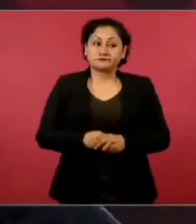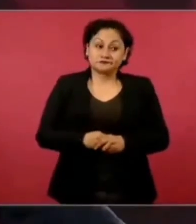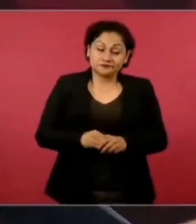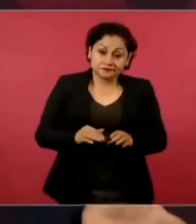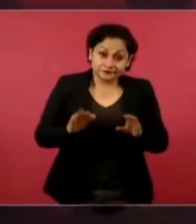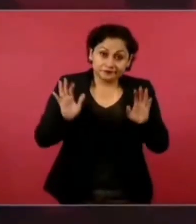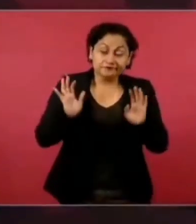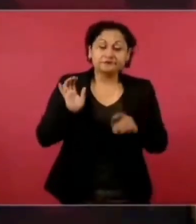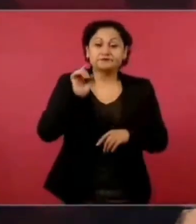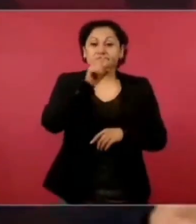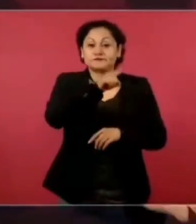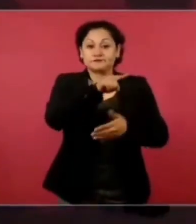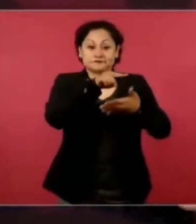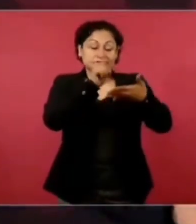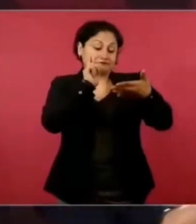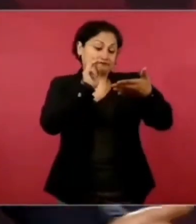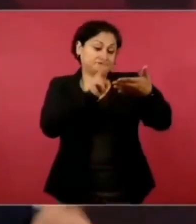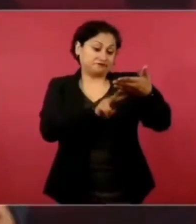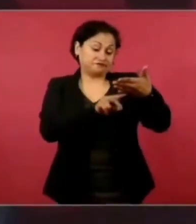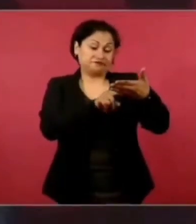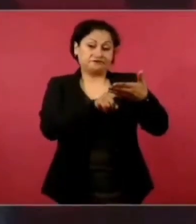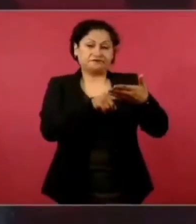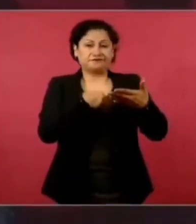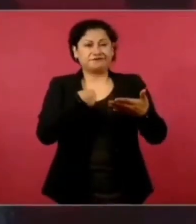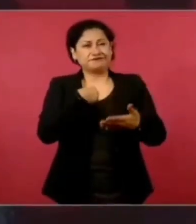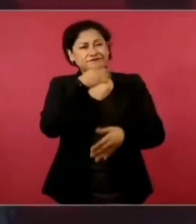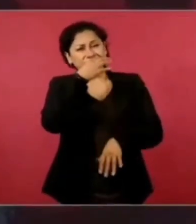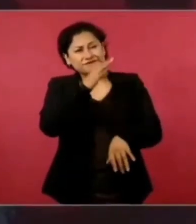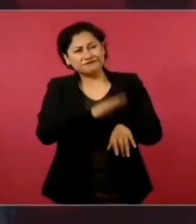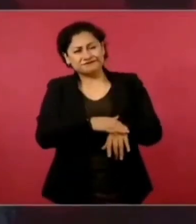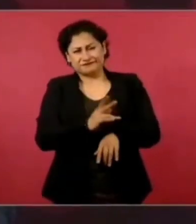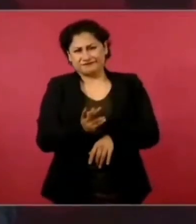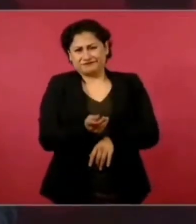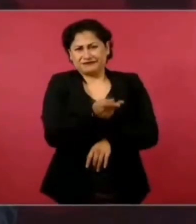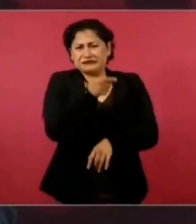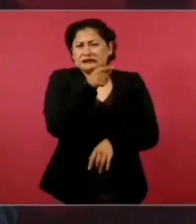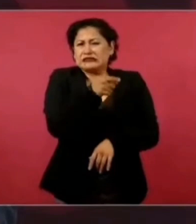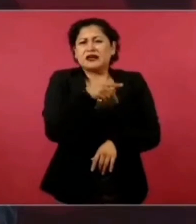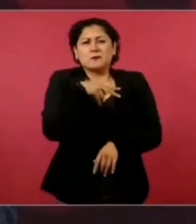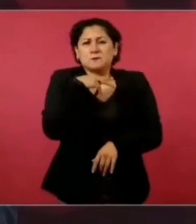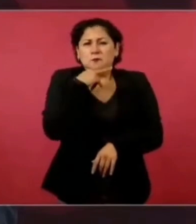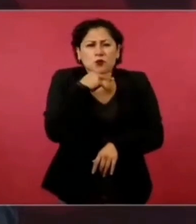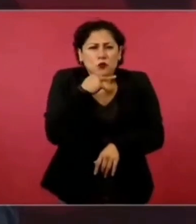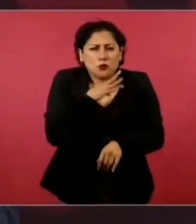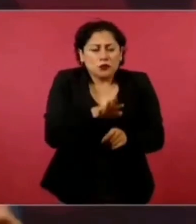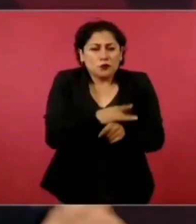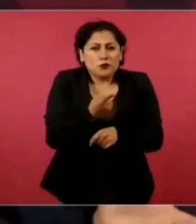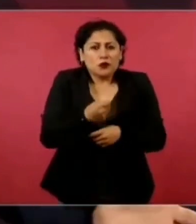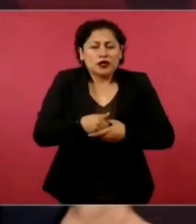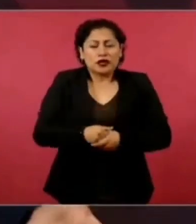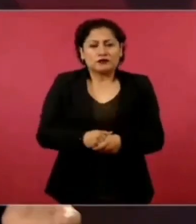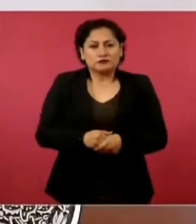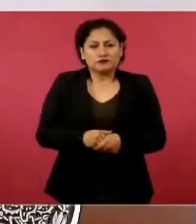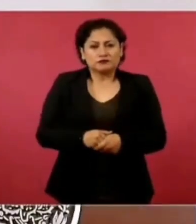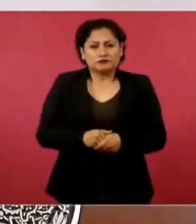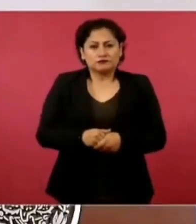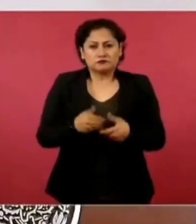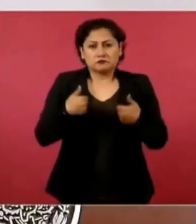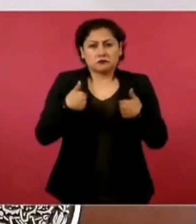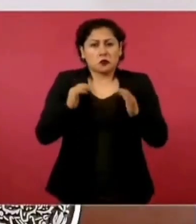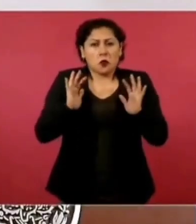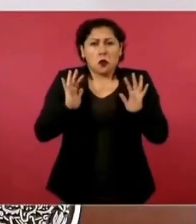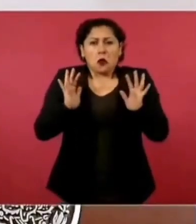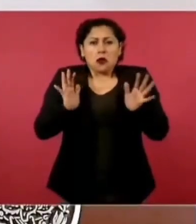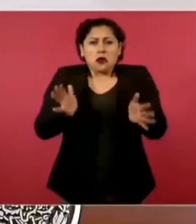¿Por qué les preocupa tanto si yo ya voy a